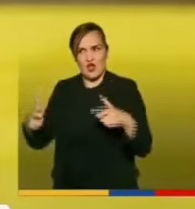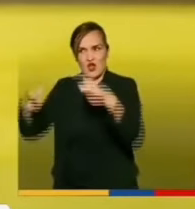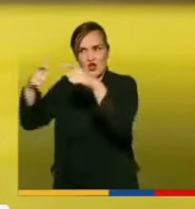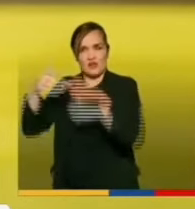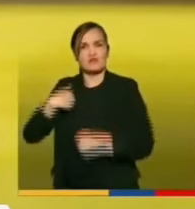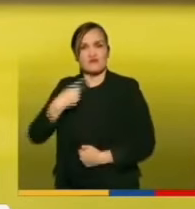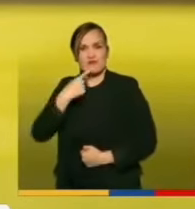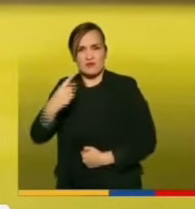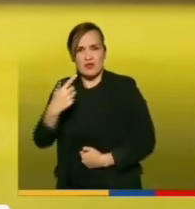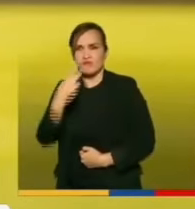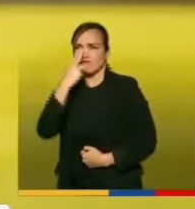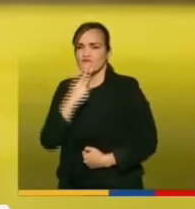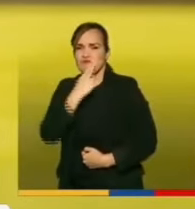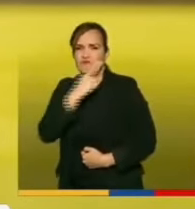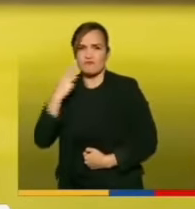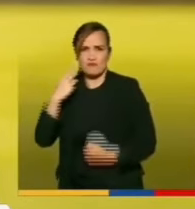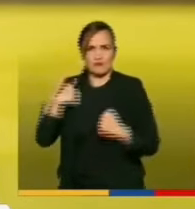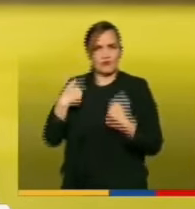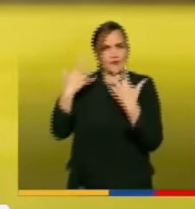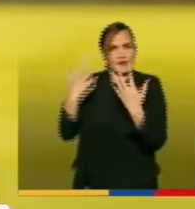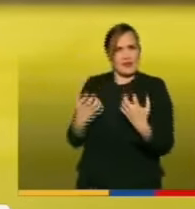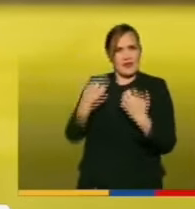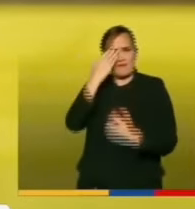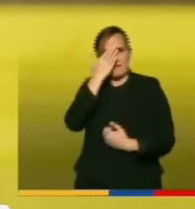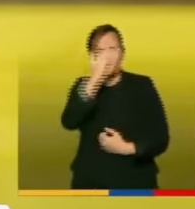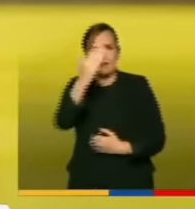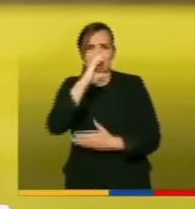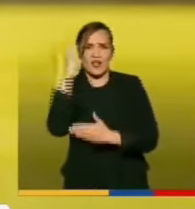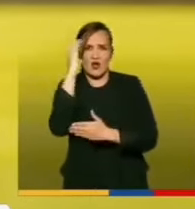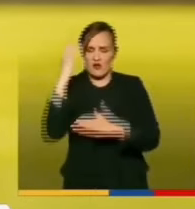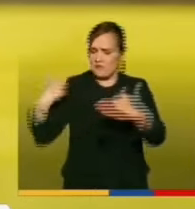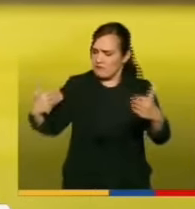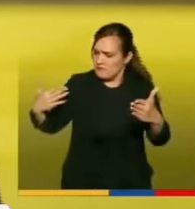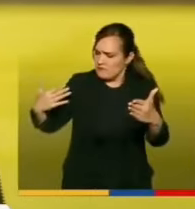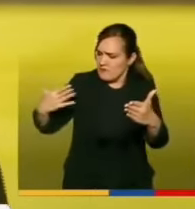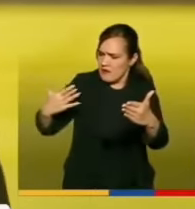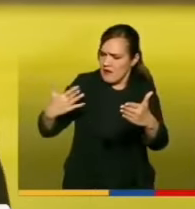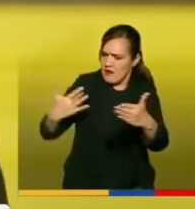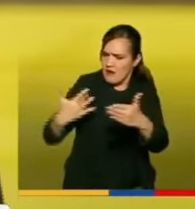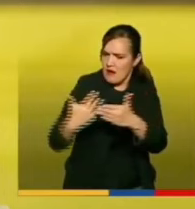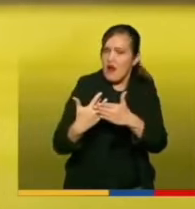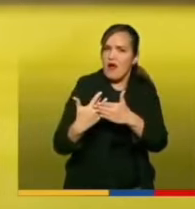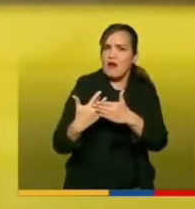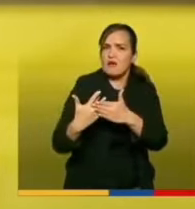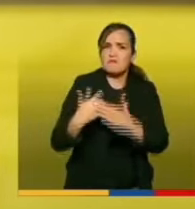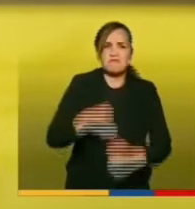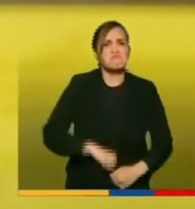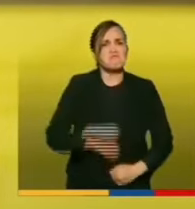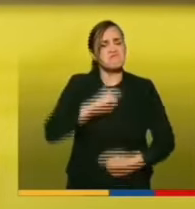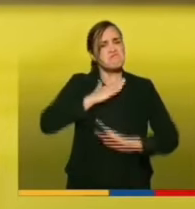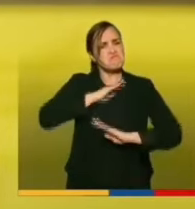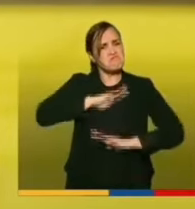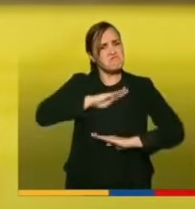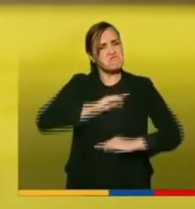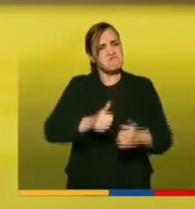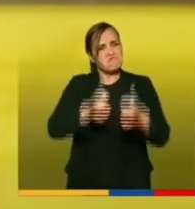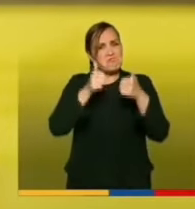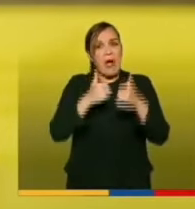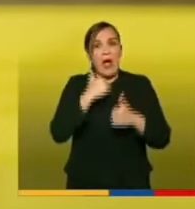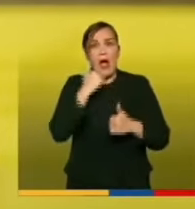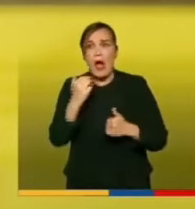hoy me presento ante el país con la satisfacción de haberlos cumplido y sin ningún complejo.